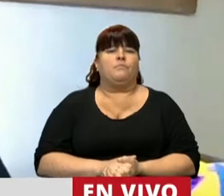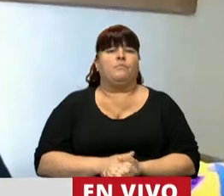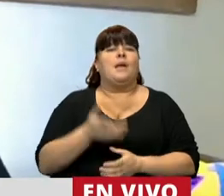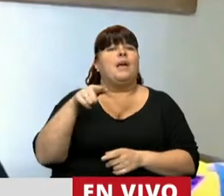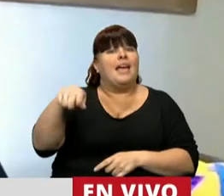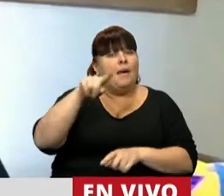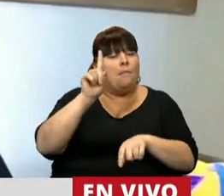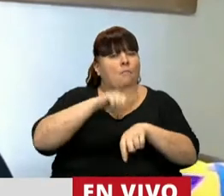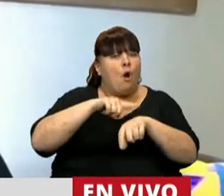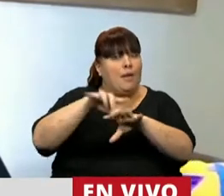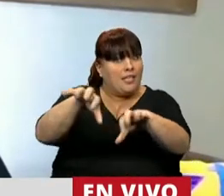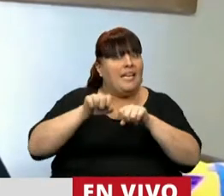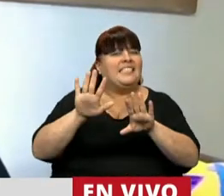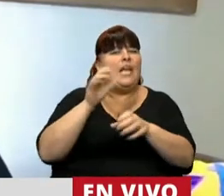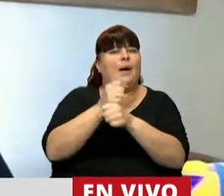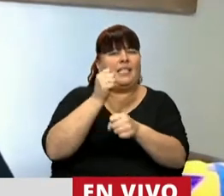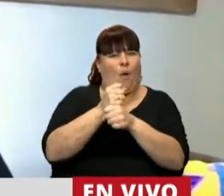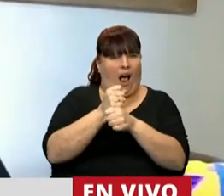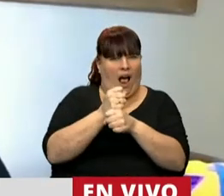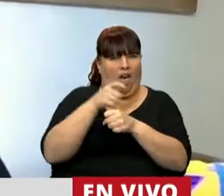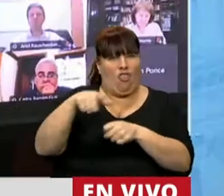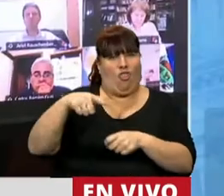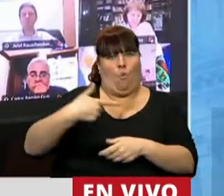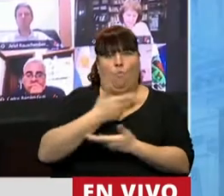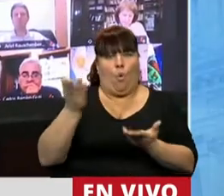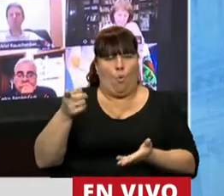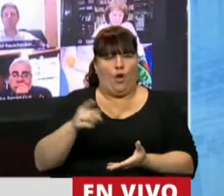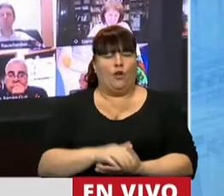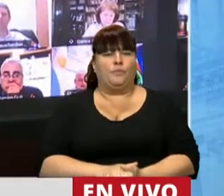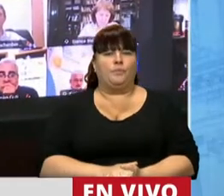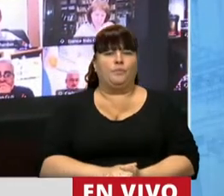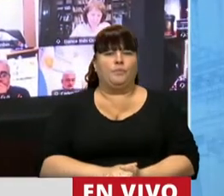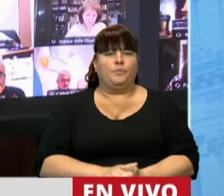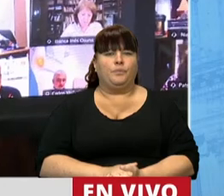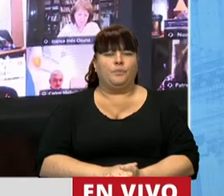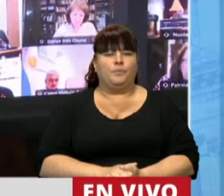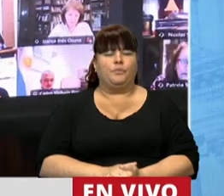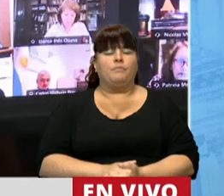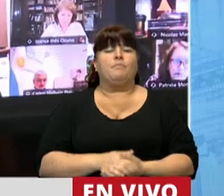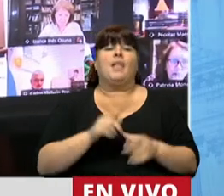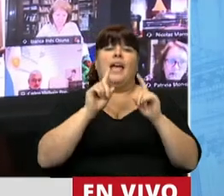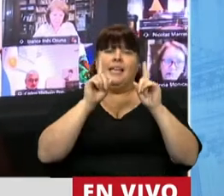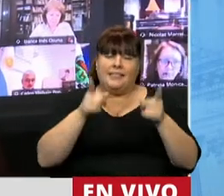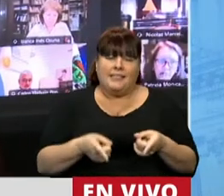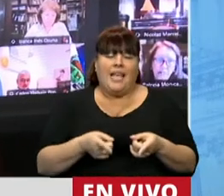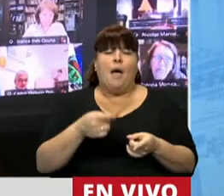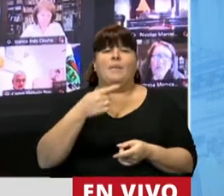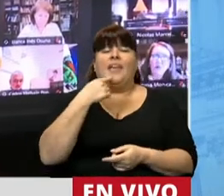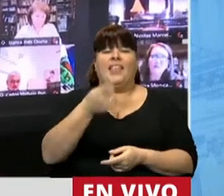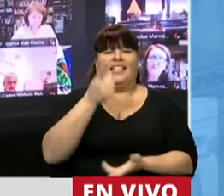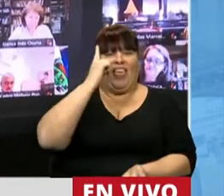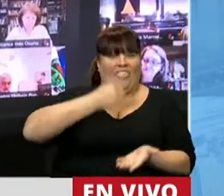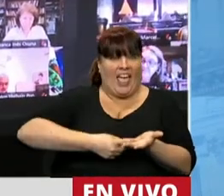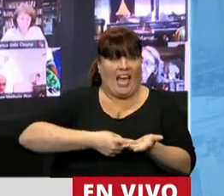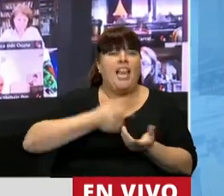desempeñaban en las tareas de ese sector. Del mismo modo establecía este